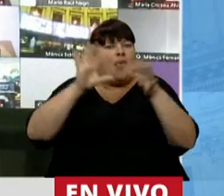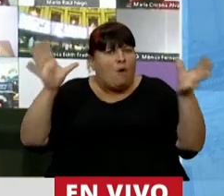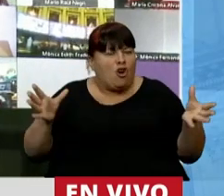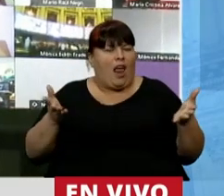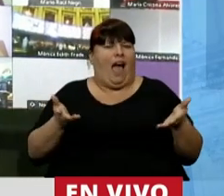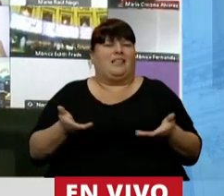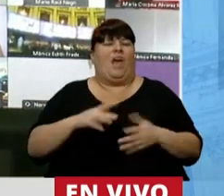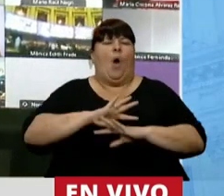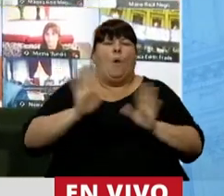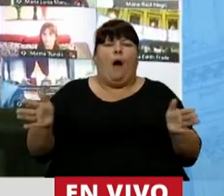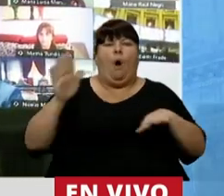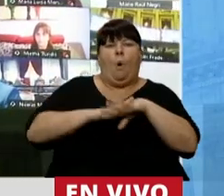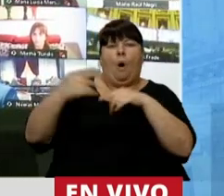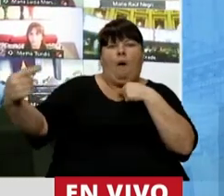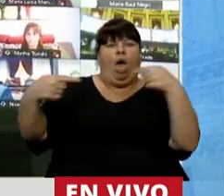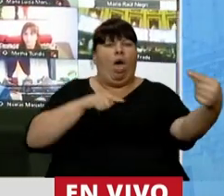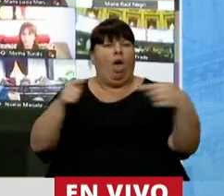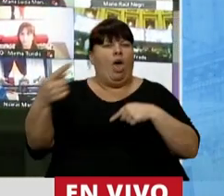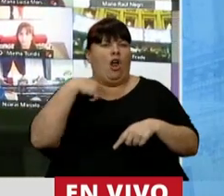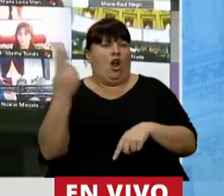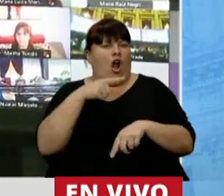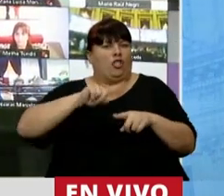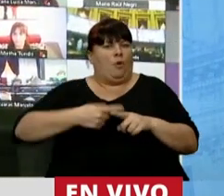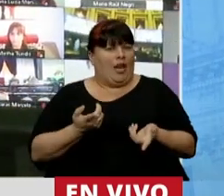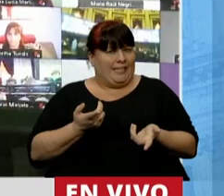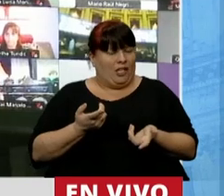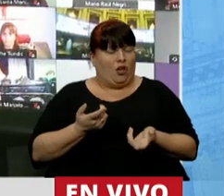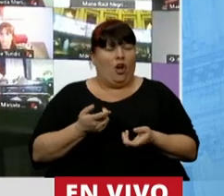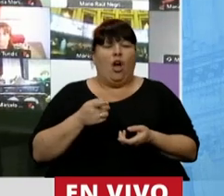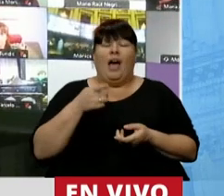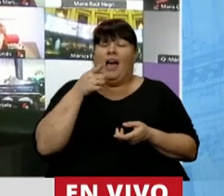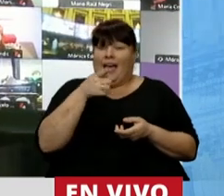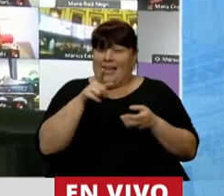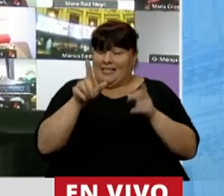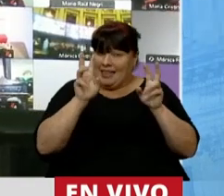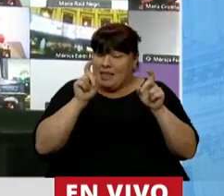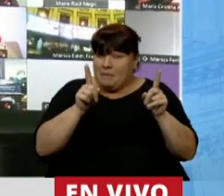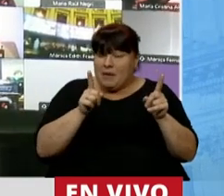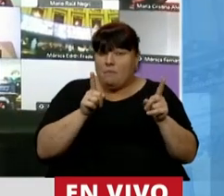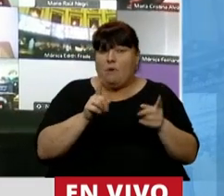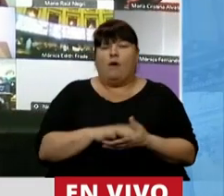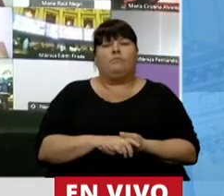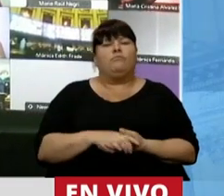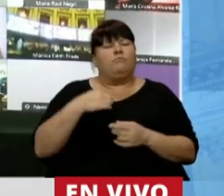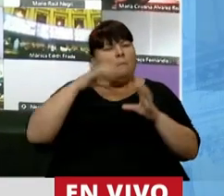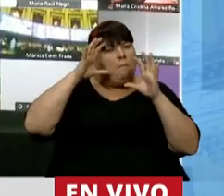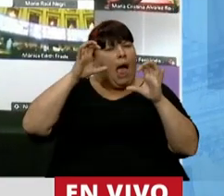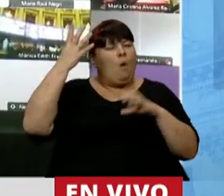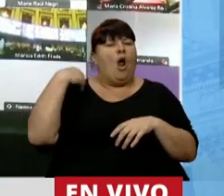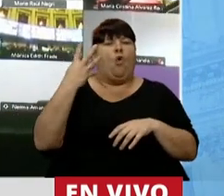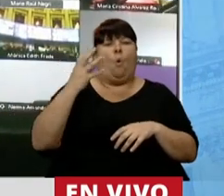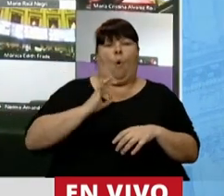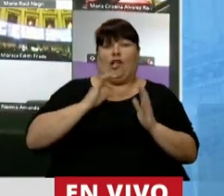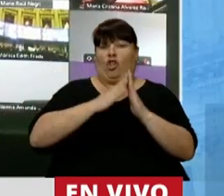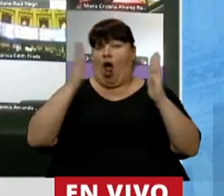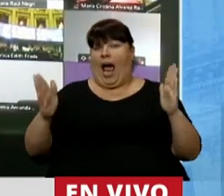de que nos echemos la culpa a los dirigentes políticos. En ese esquema, yo también recuerdo que los 4